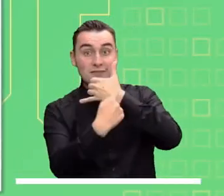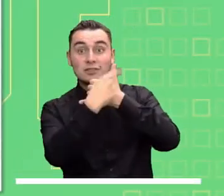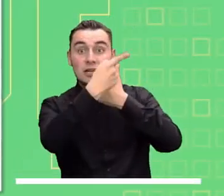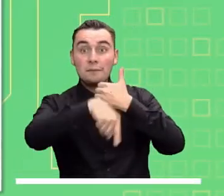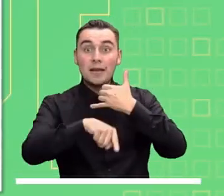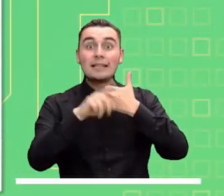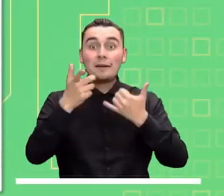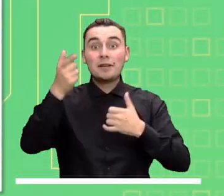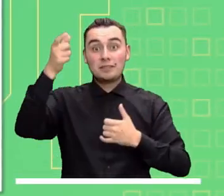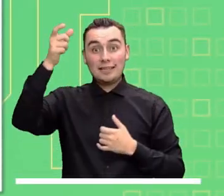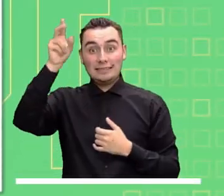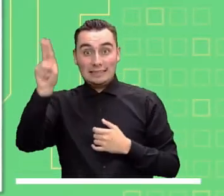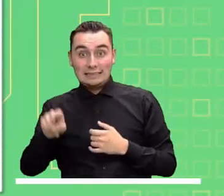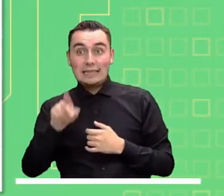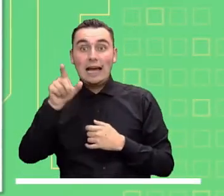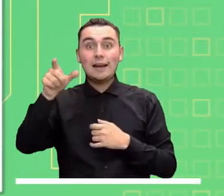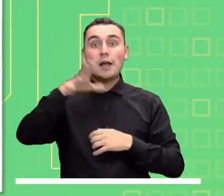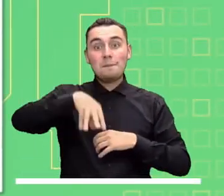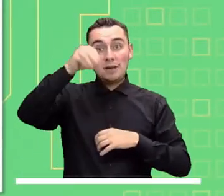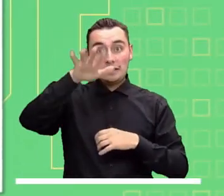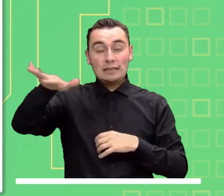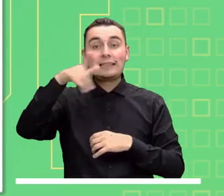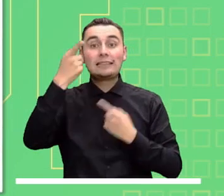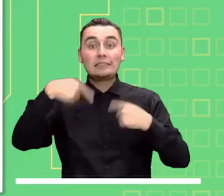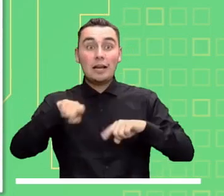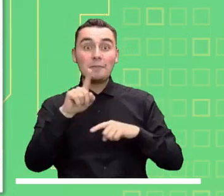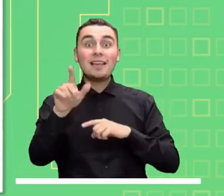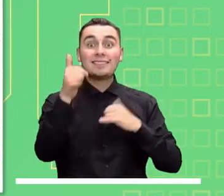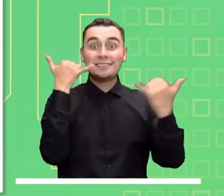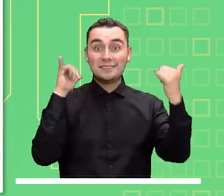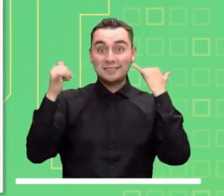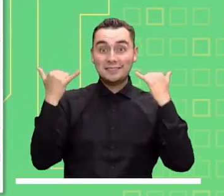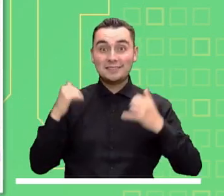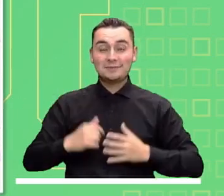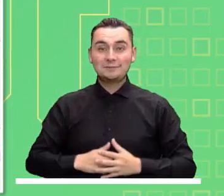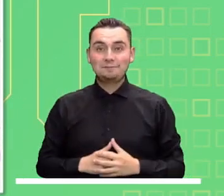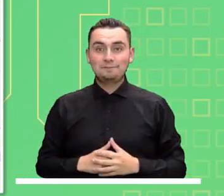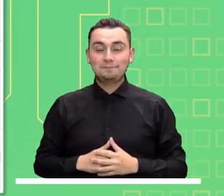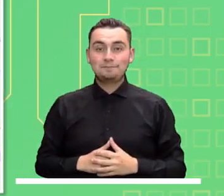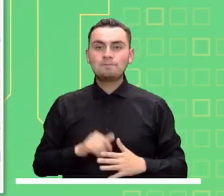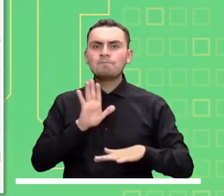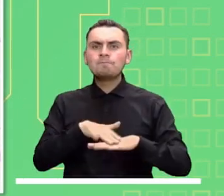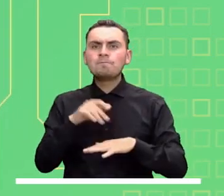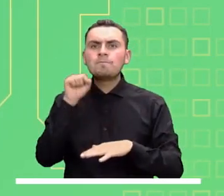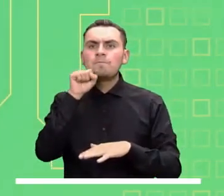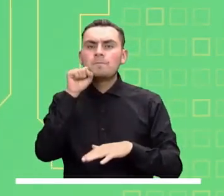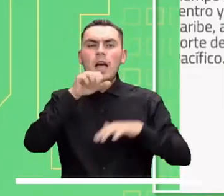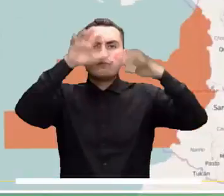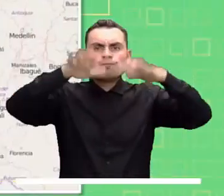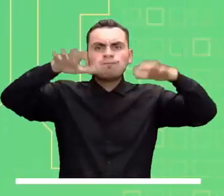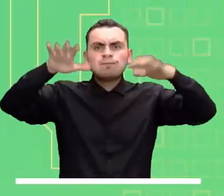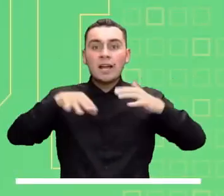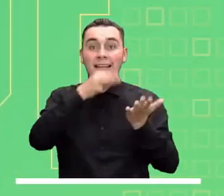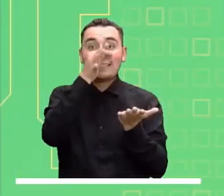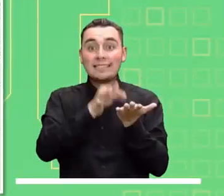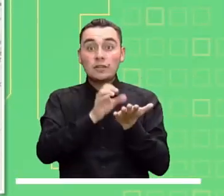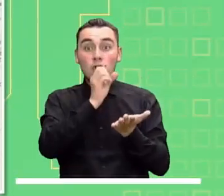Alerta roja por probables deslizamientos de tierra en las regiones Andina y Pacífica, así como en Cesar, Magdalena y Casanare.